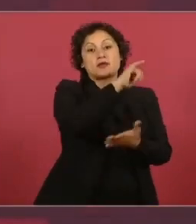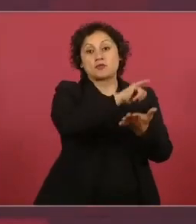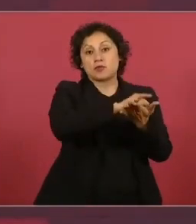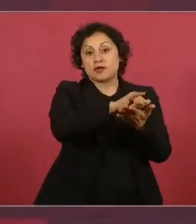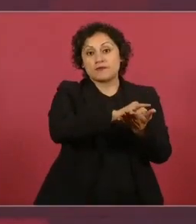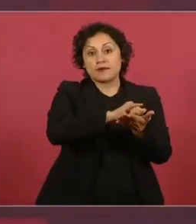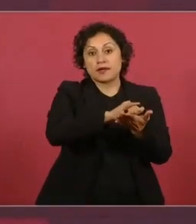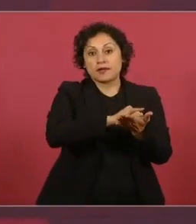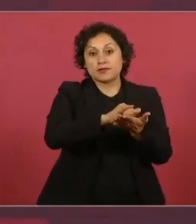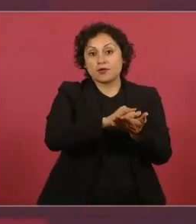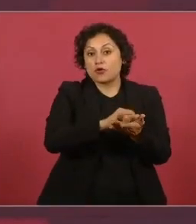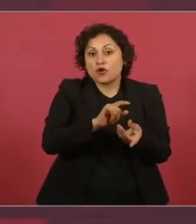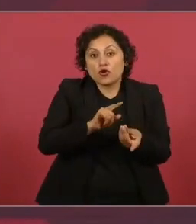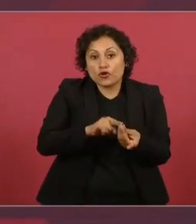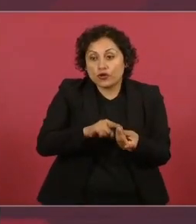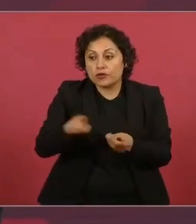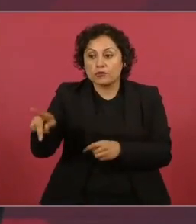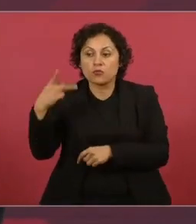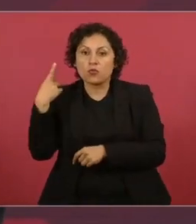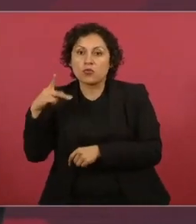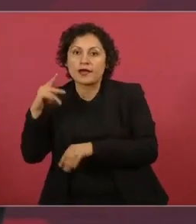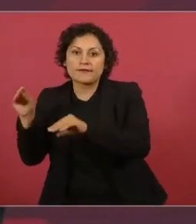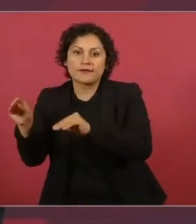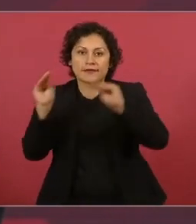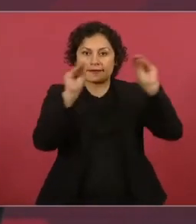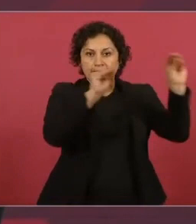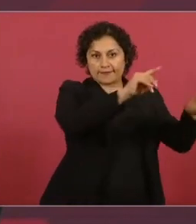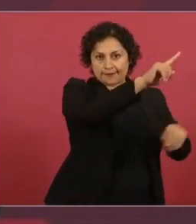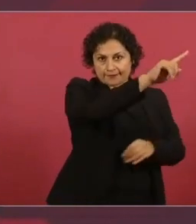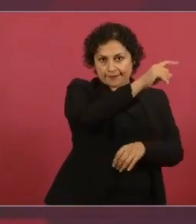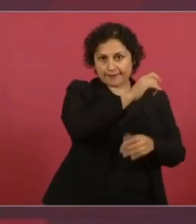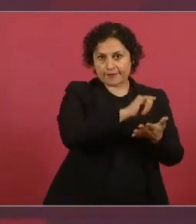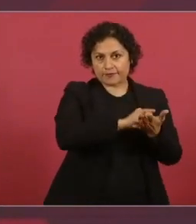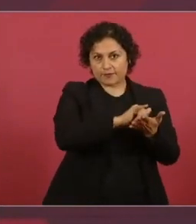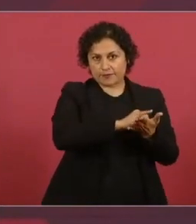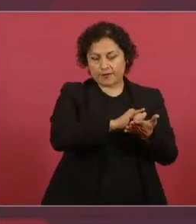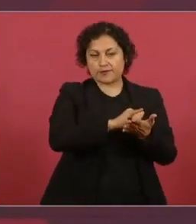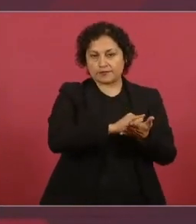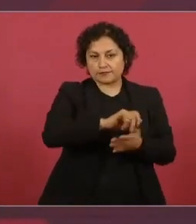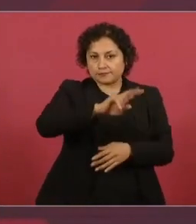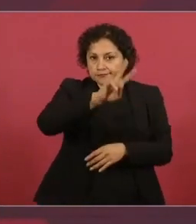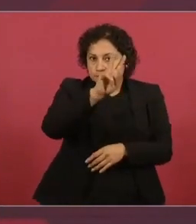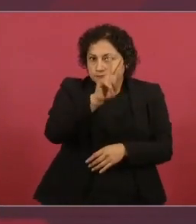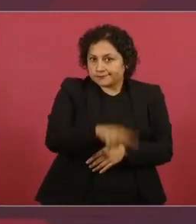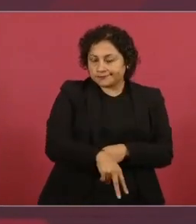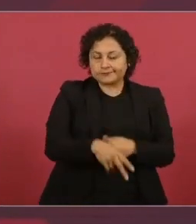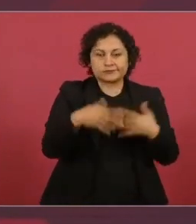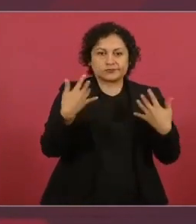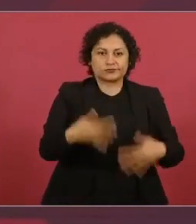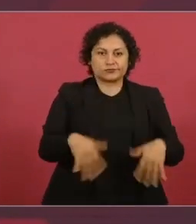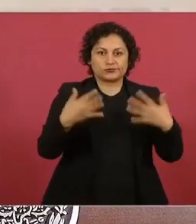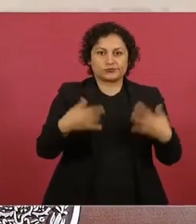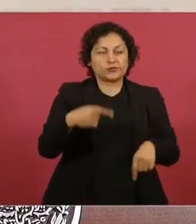hay muchos hermanos yucatecos en San Francisco